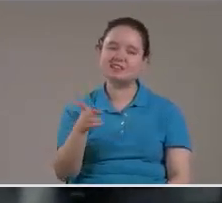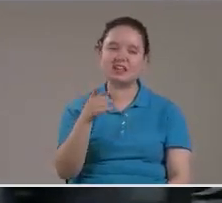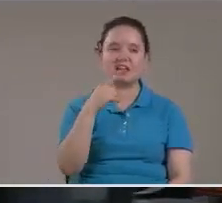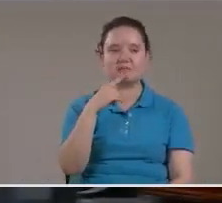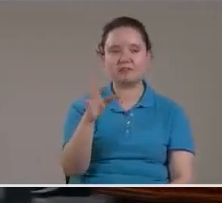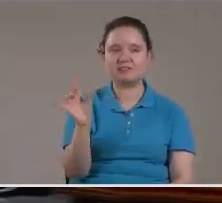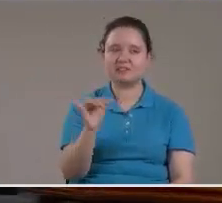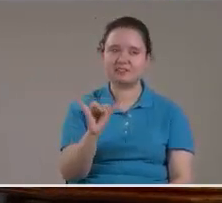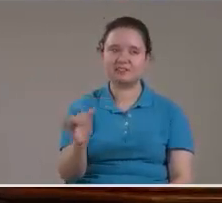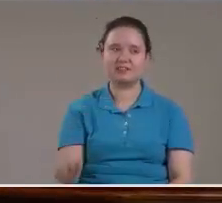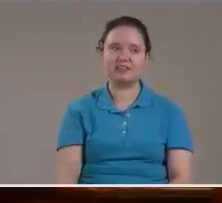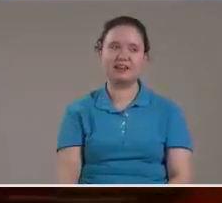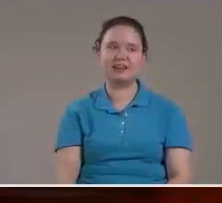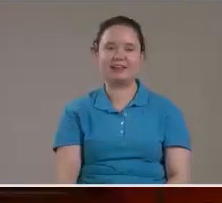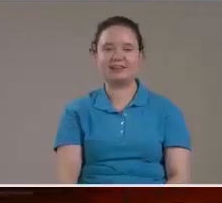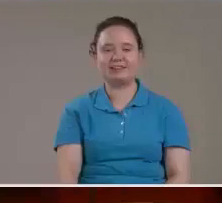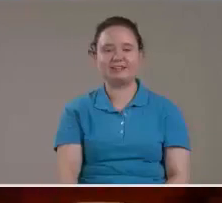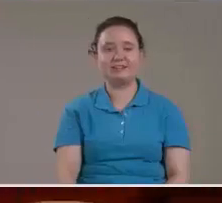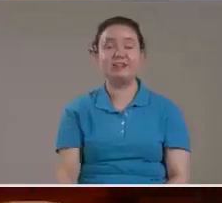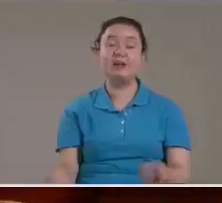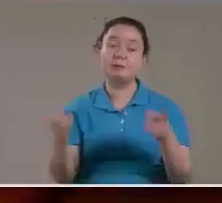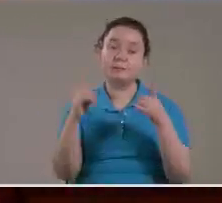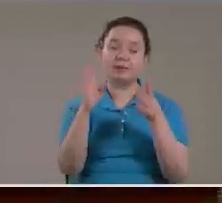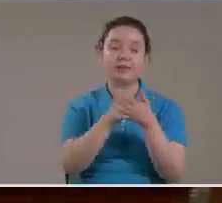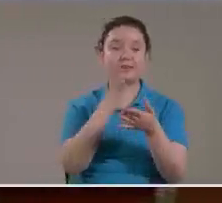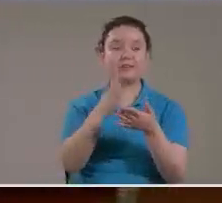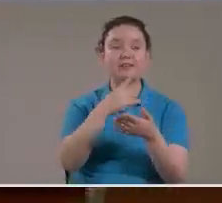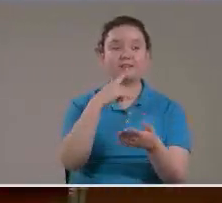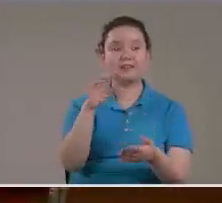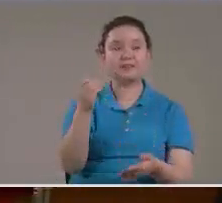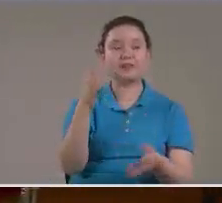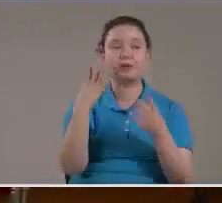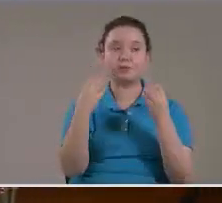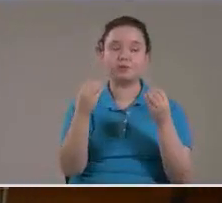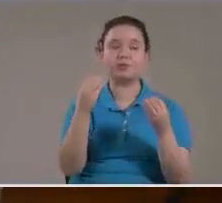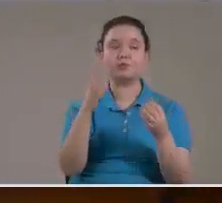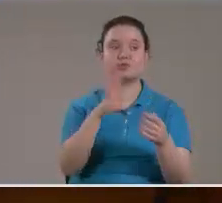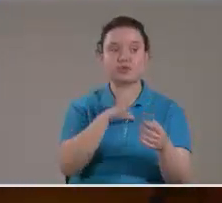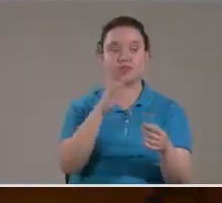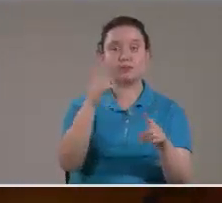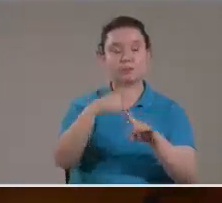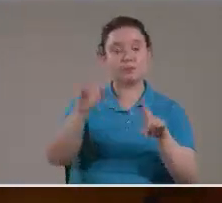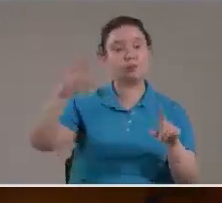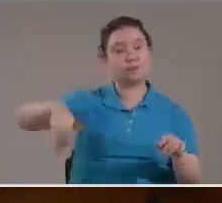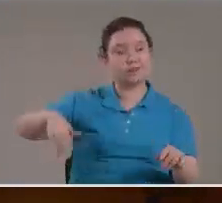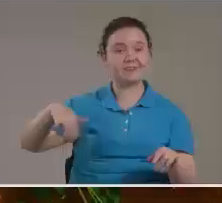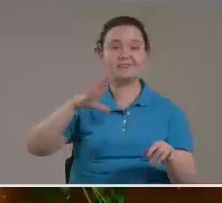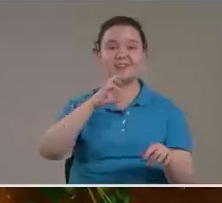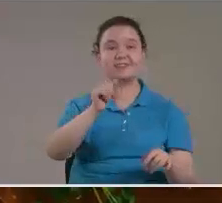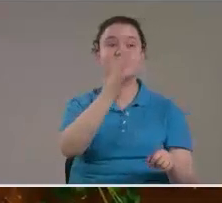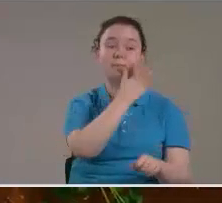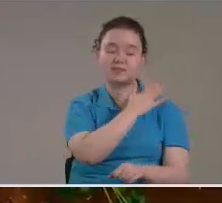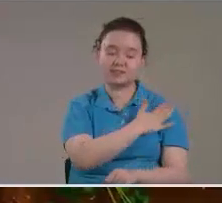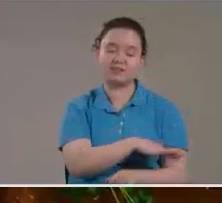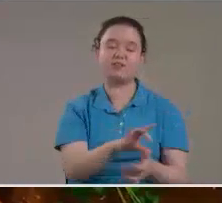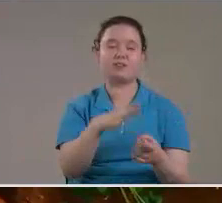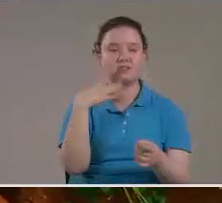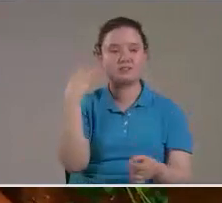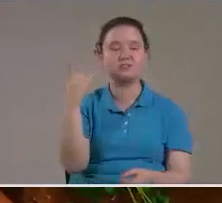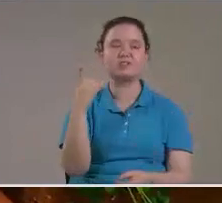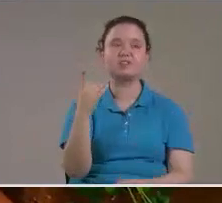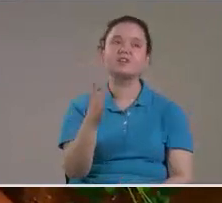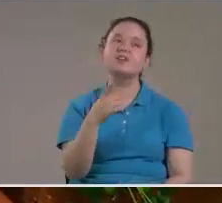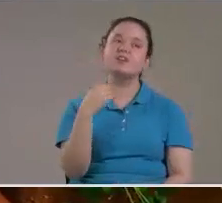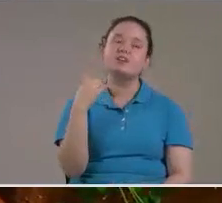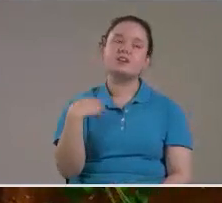abuelito Era joven Pero la Biblia dice Que lo que muchos Tienen por tardanza Es misericordia de Dios Y que